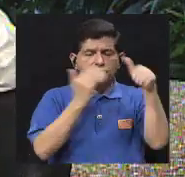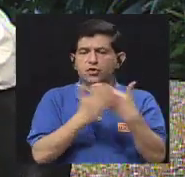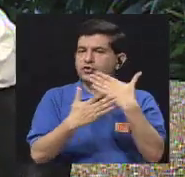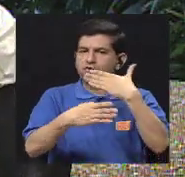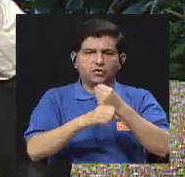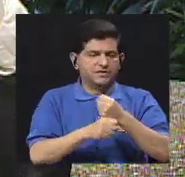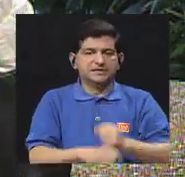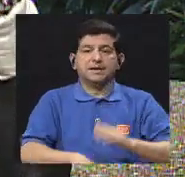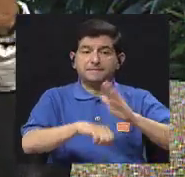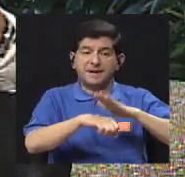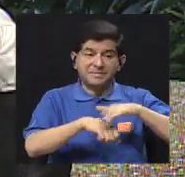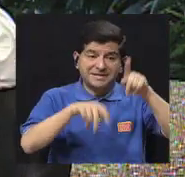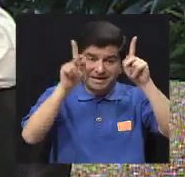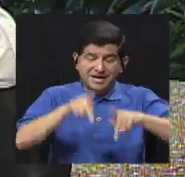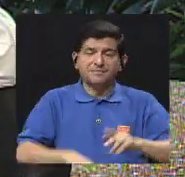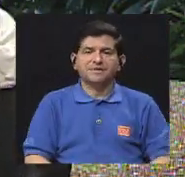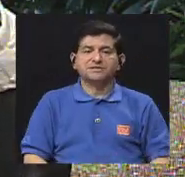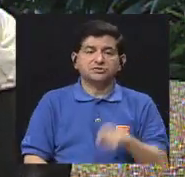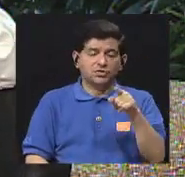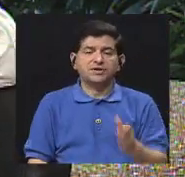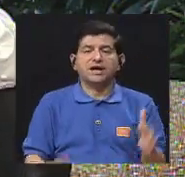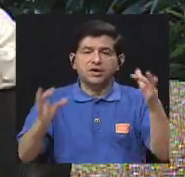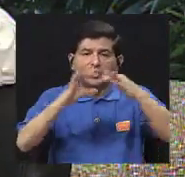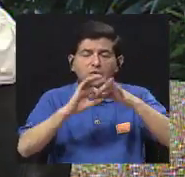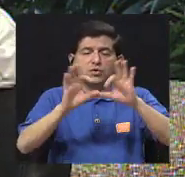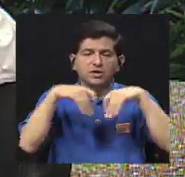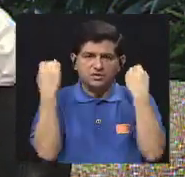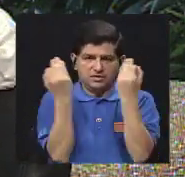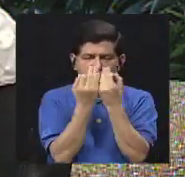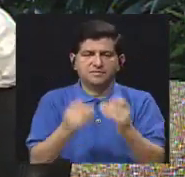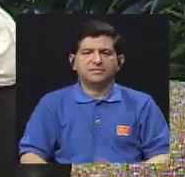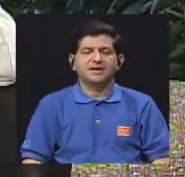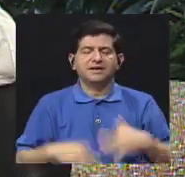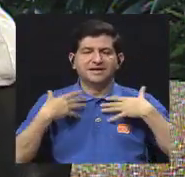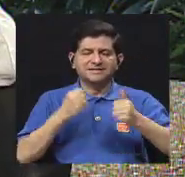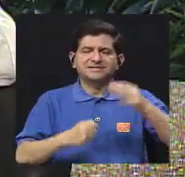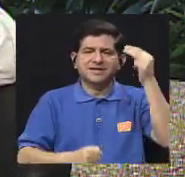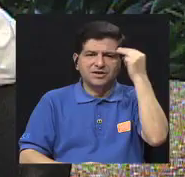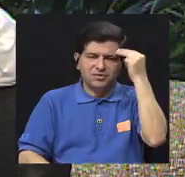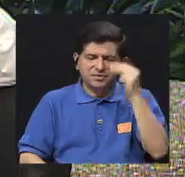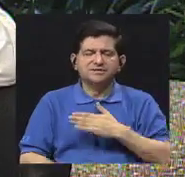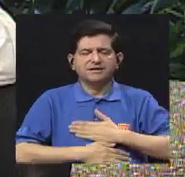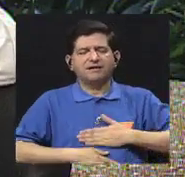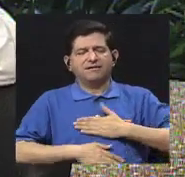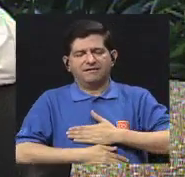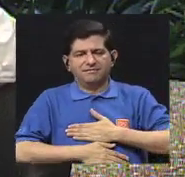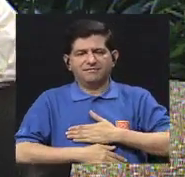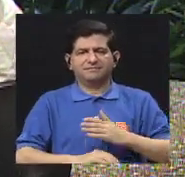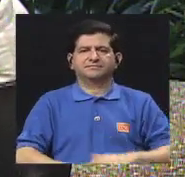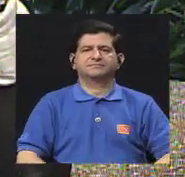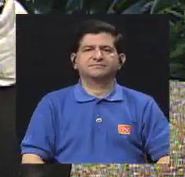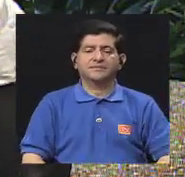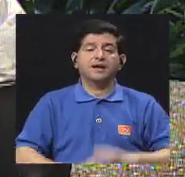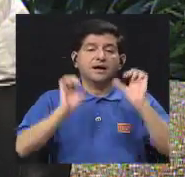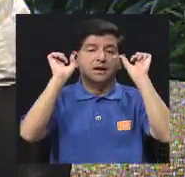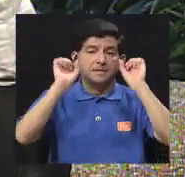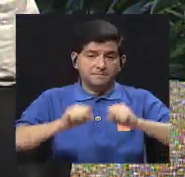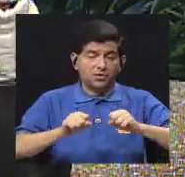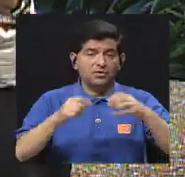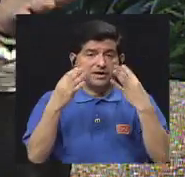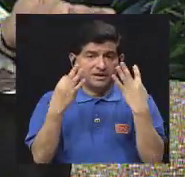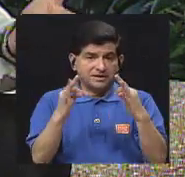sino permitir que él se incorpore a la familia, mucha salud mental y recreación, poder